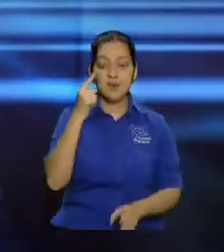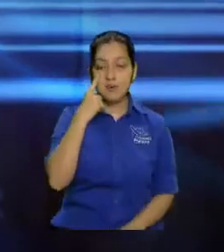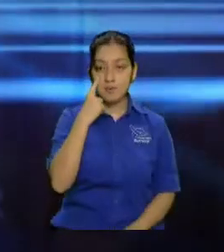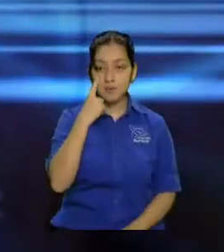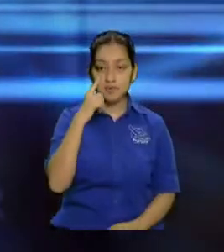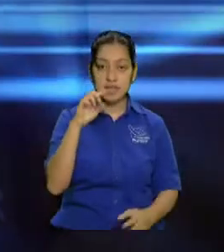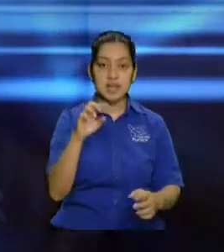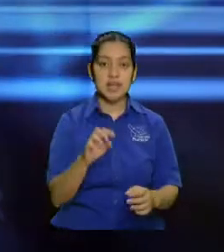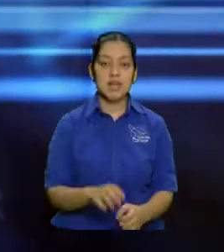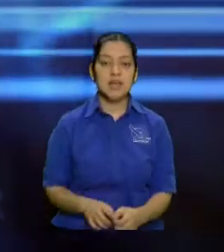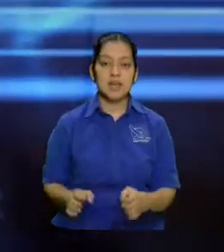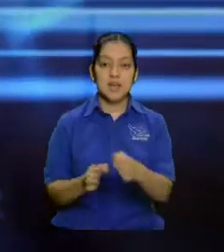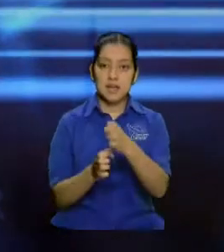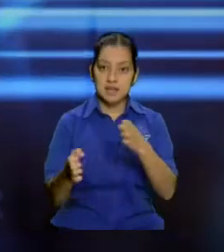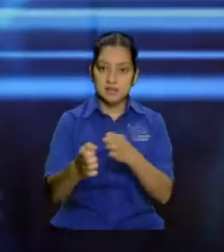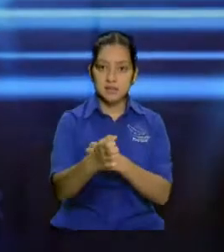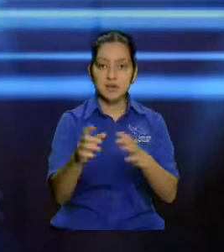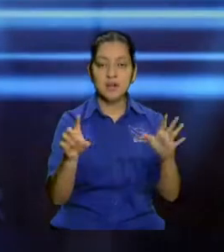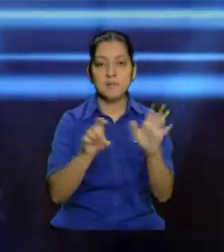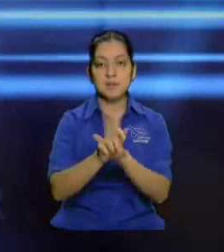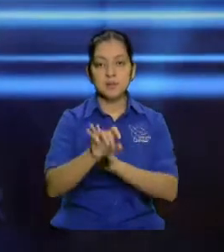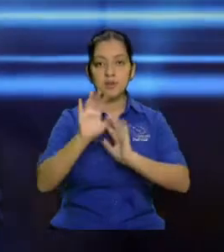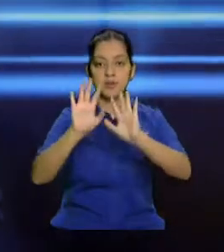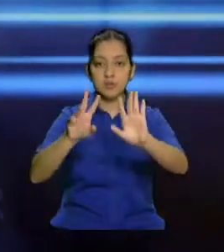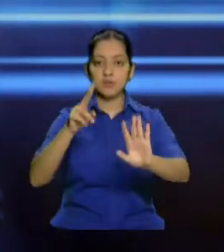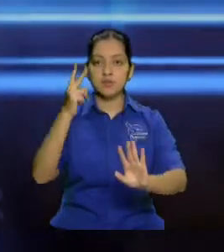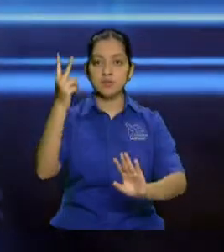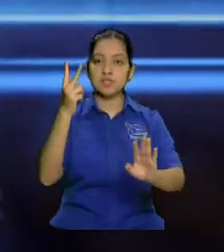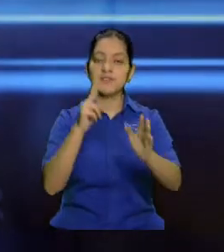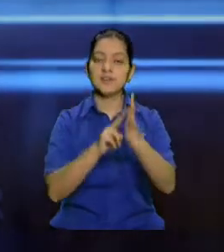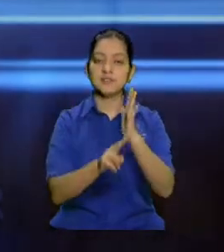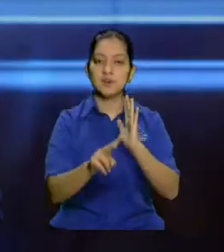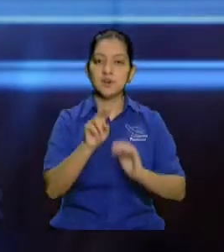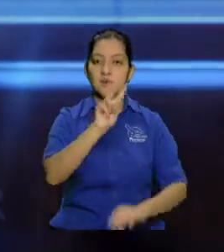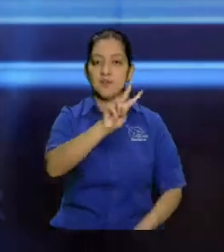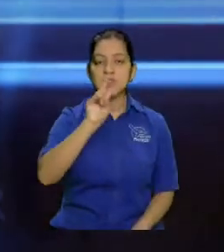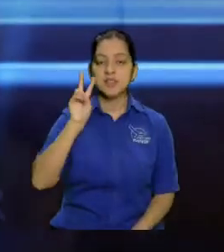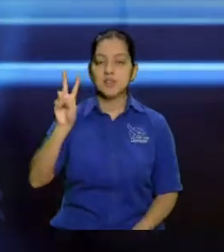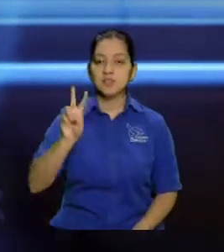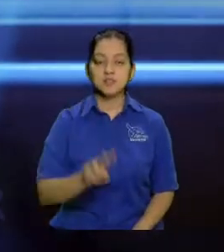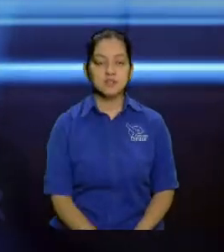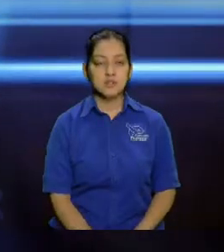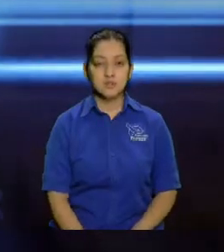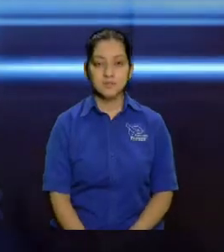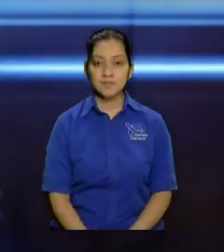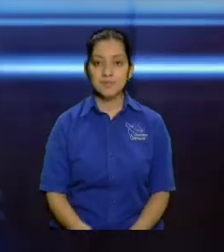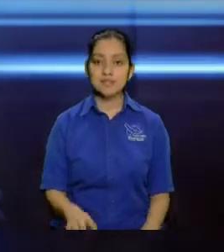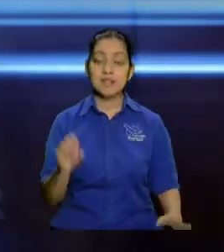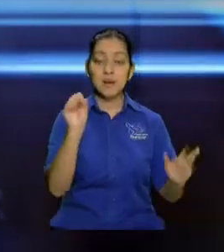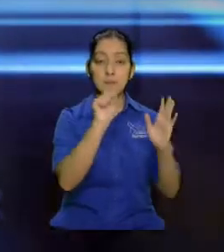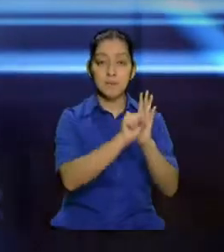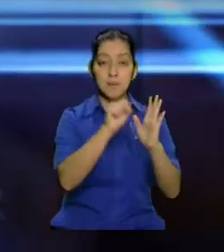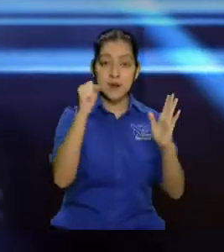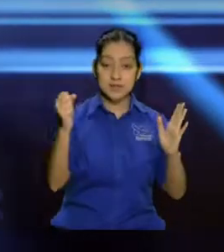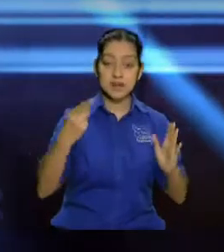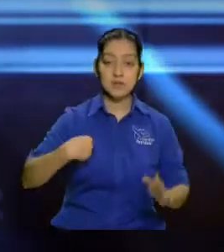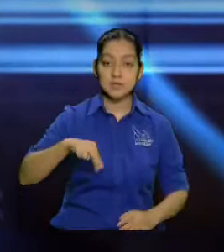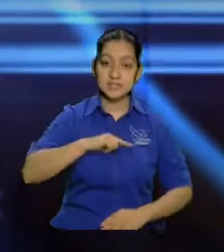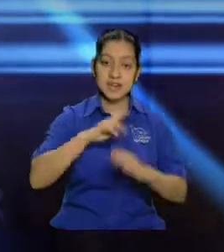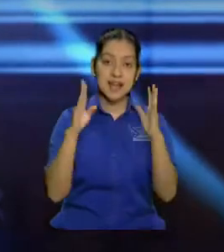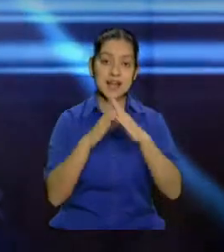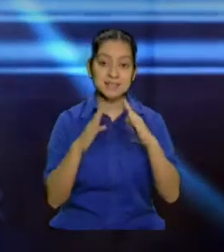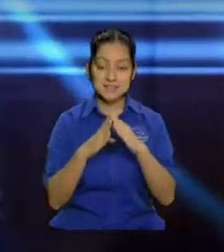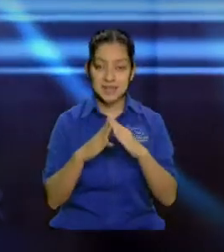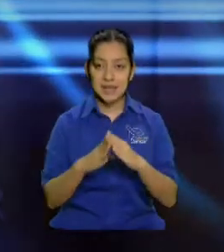-22 entonces está la puerta a Cristo está la puerta a nosotros está la puerta de nuestra casa aparte de eso